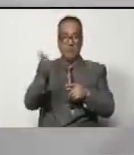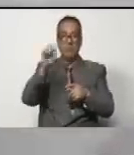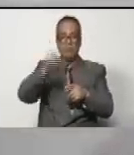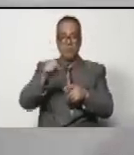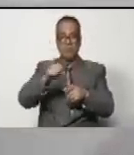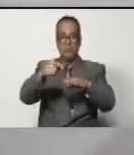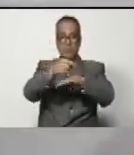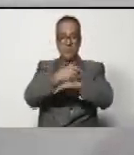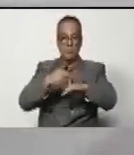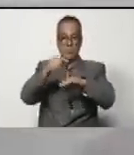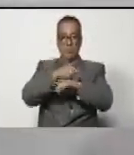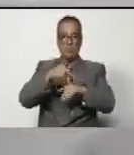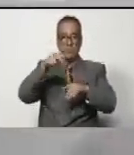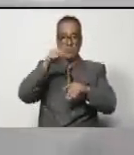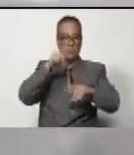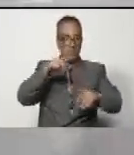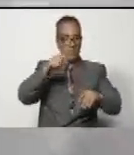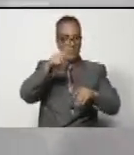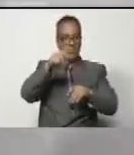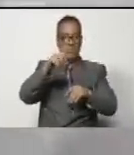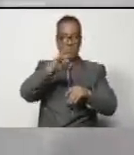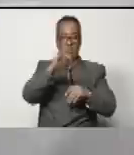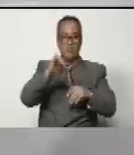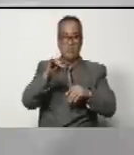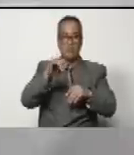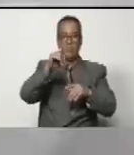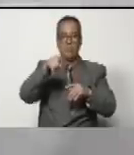son un gobierno neonazis y fascista.